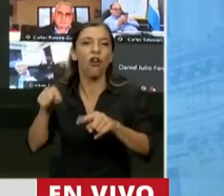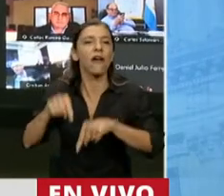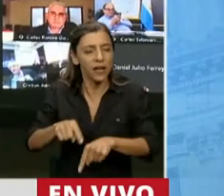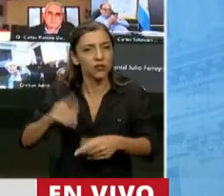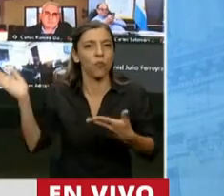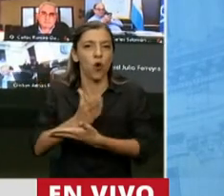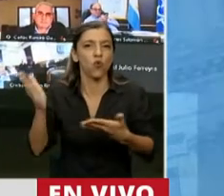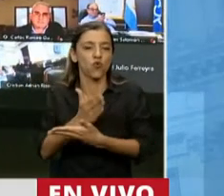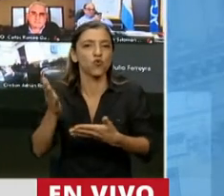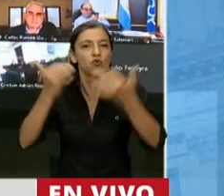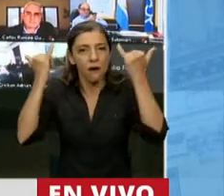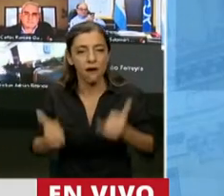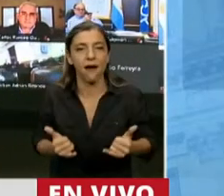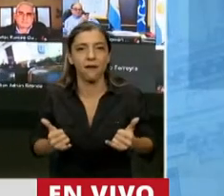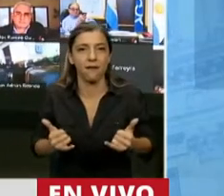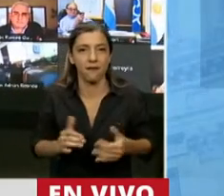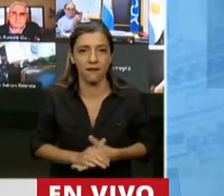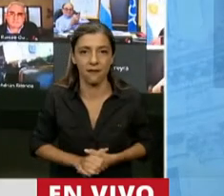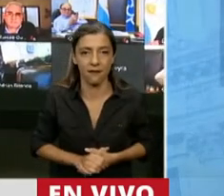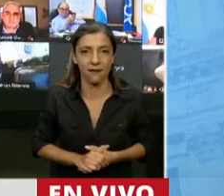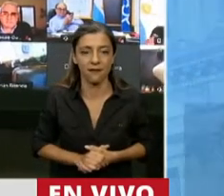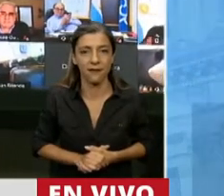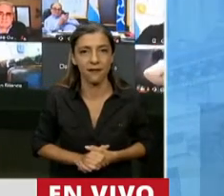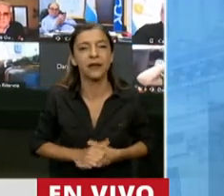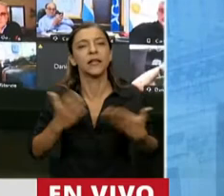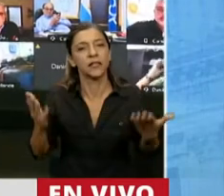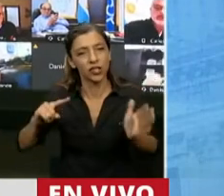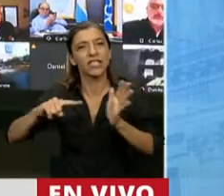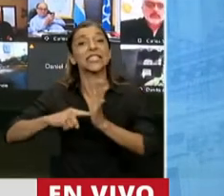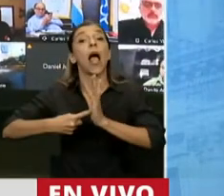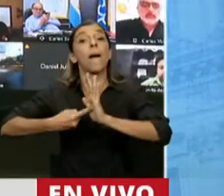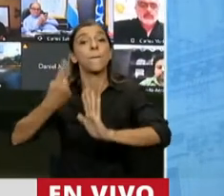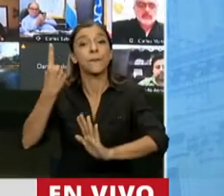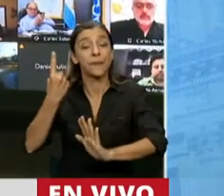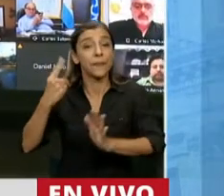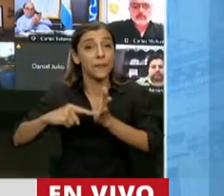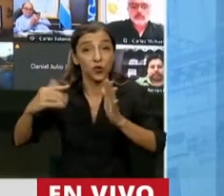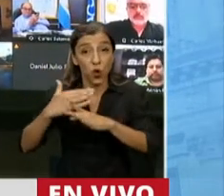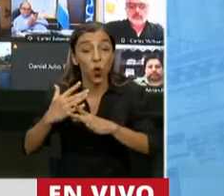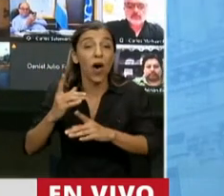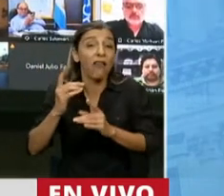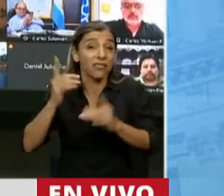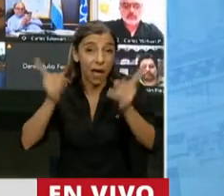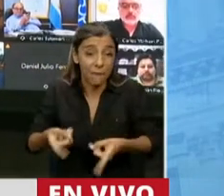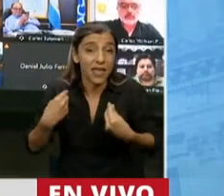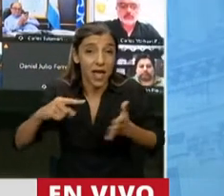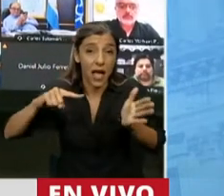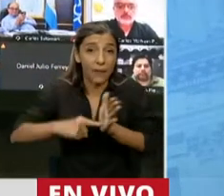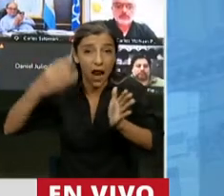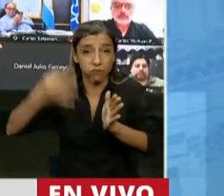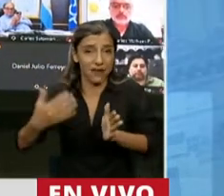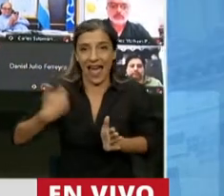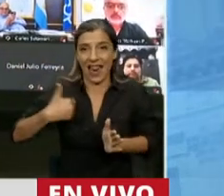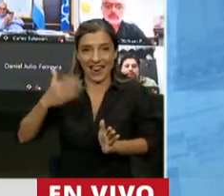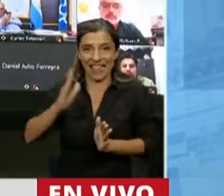esto es uno de sus aspectos. El ser capital federal, que también lo es, es ciudad autónoma y también es capital